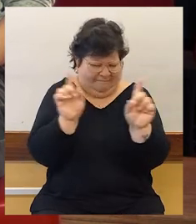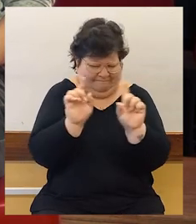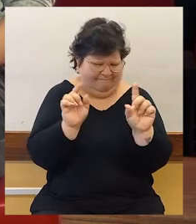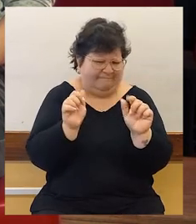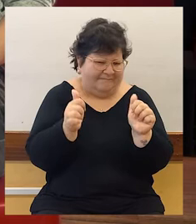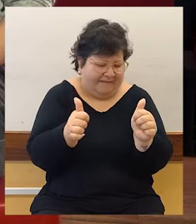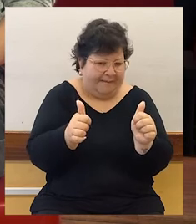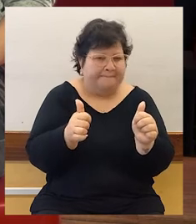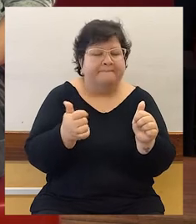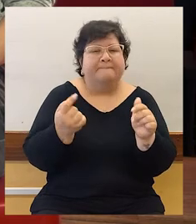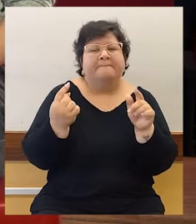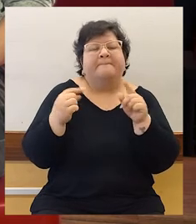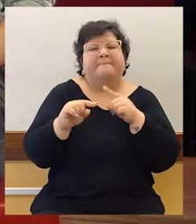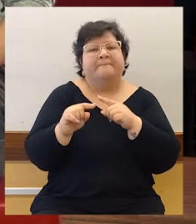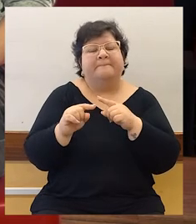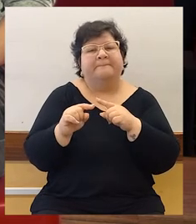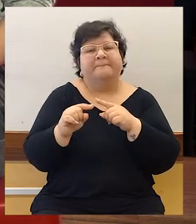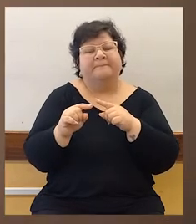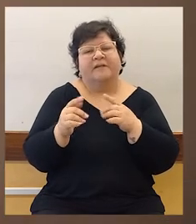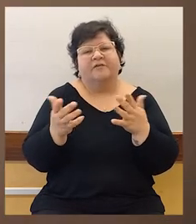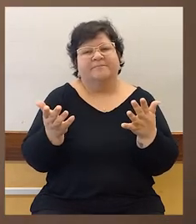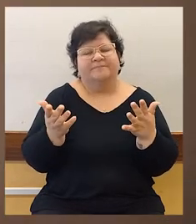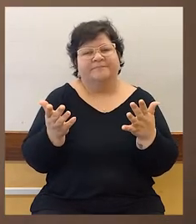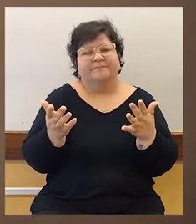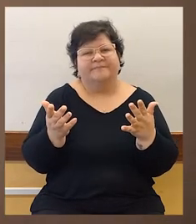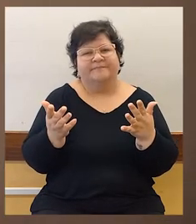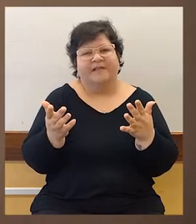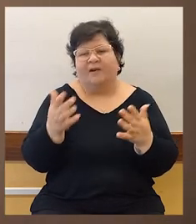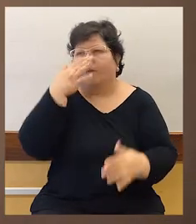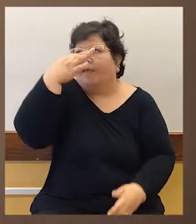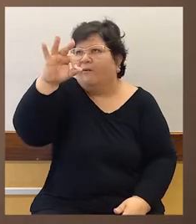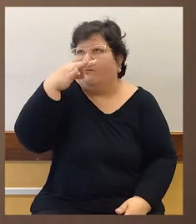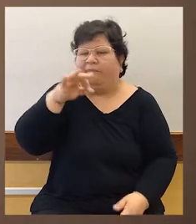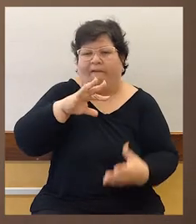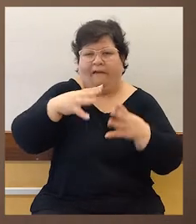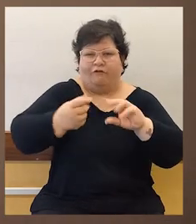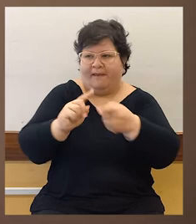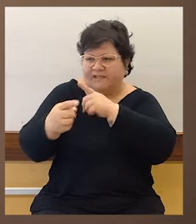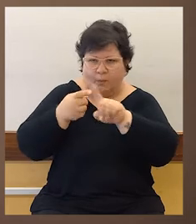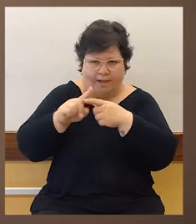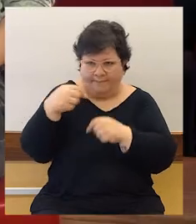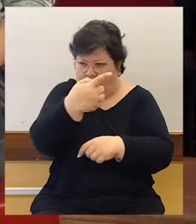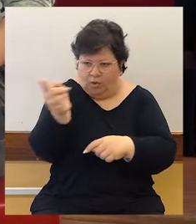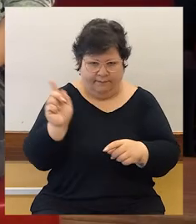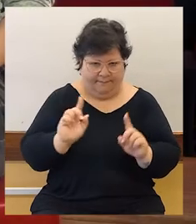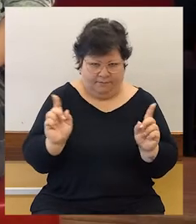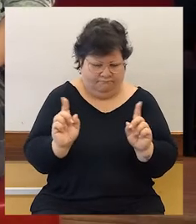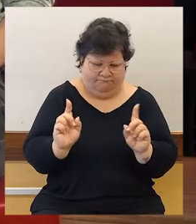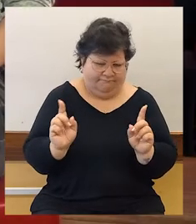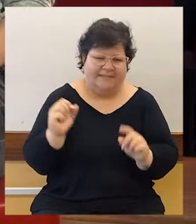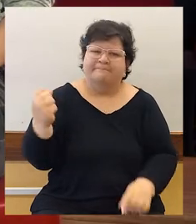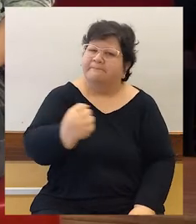todo lo que ha permitido, por supuesto, pero sí en que no sea la única forma de vincularnos con los otros, que eso es